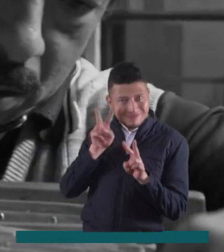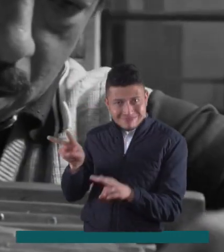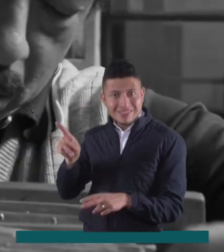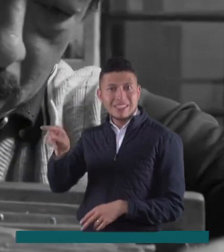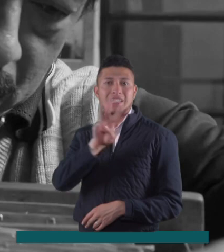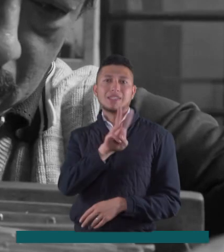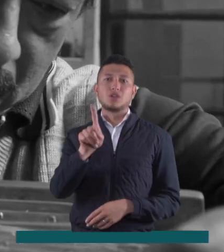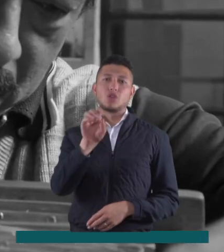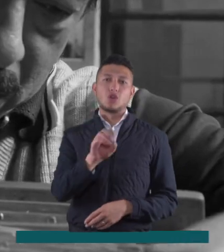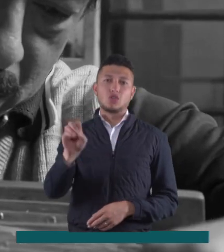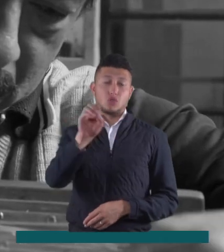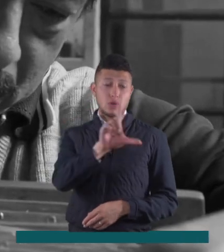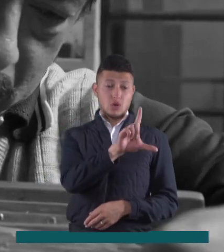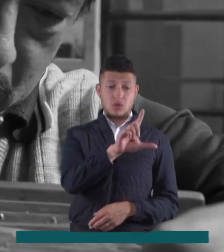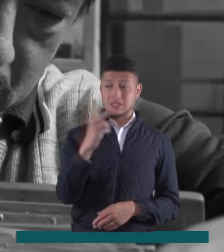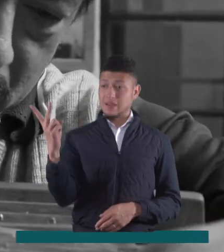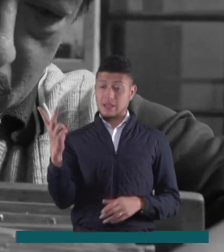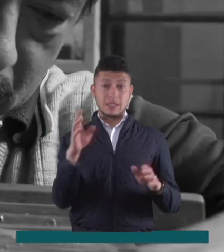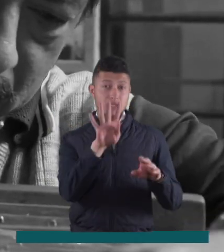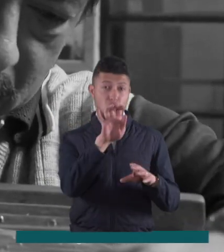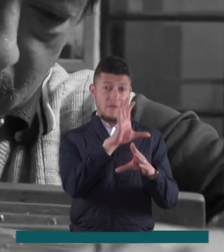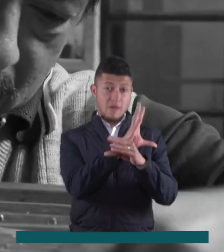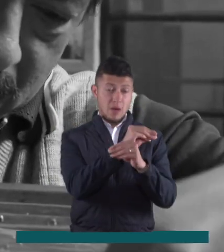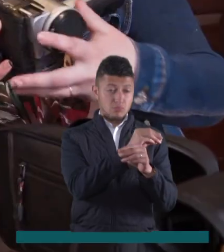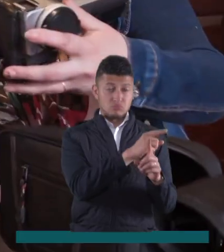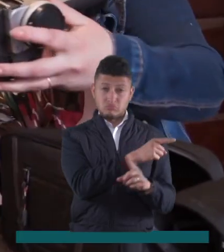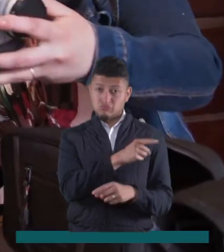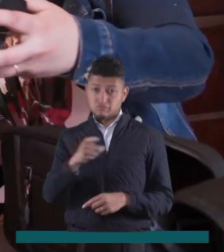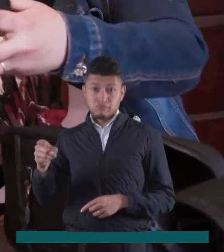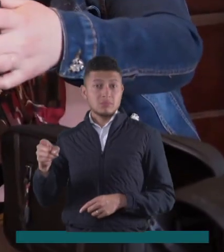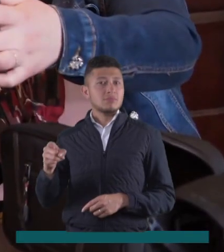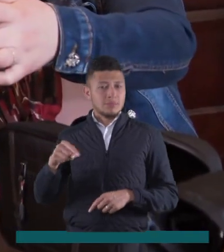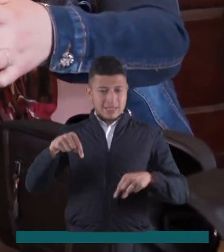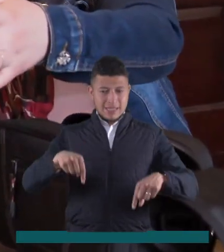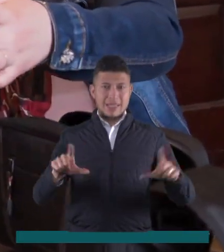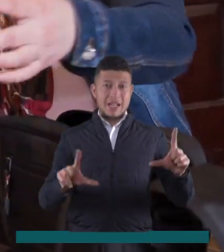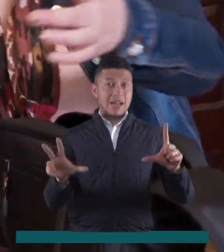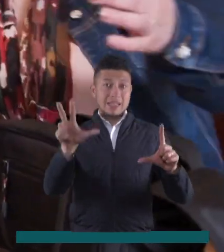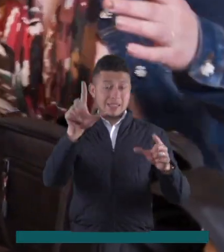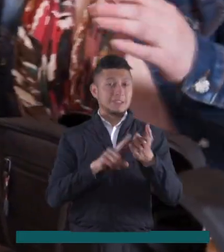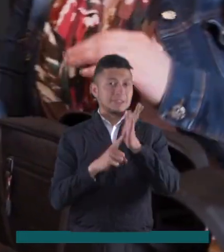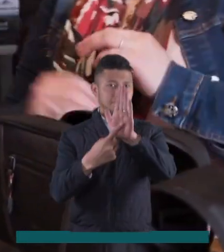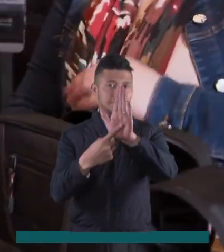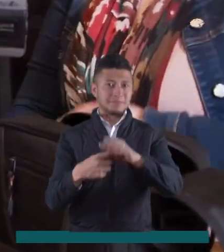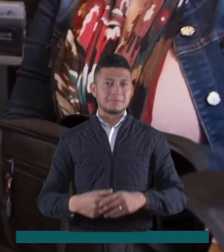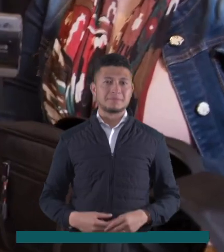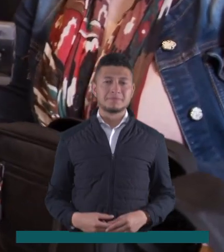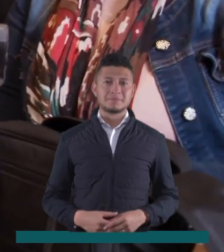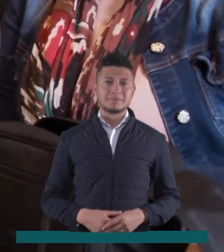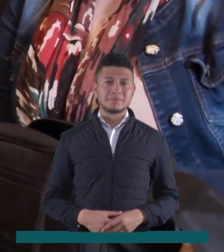de este 31 de octubre de lunes a viernes a las 9 de la noche, solo aquí en las pantallas del Canal 13.